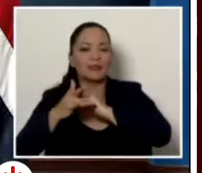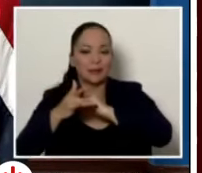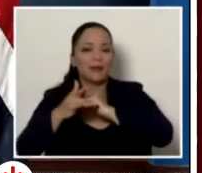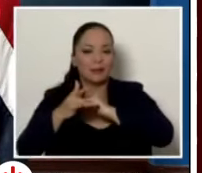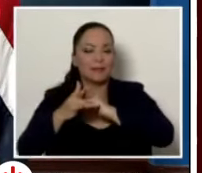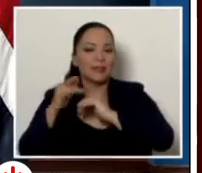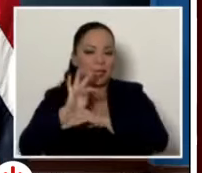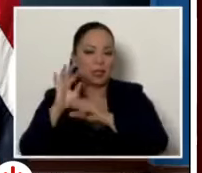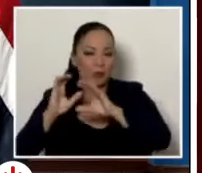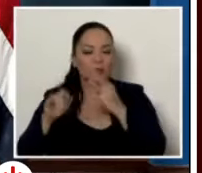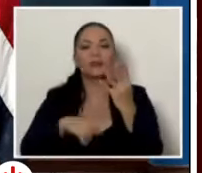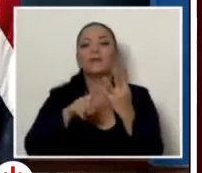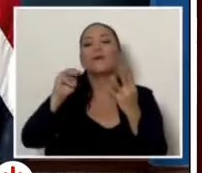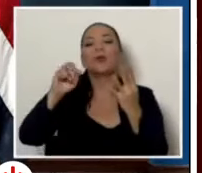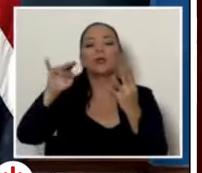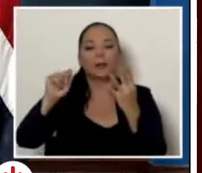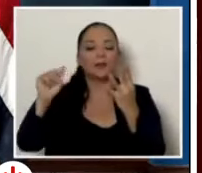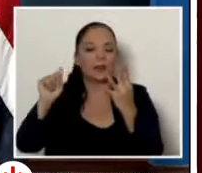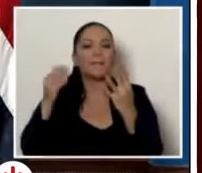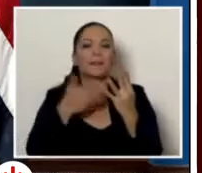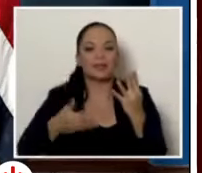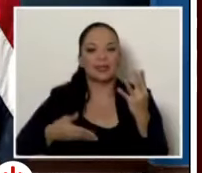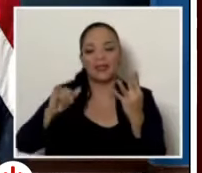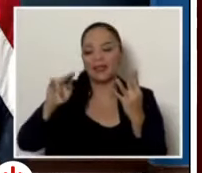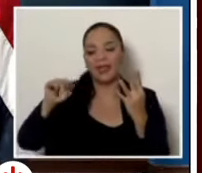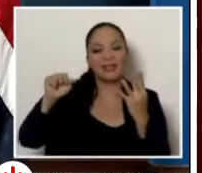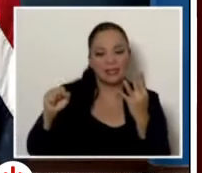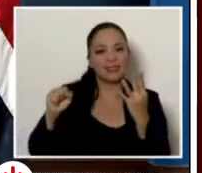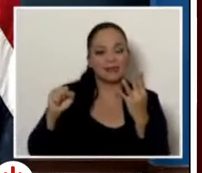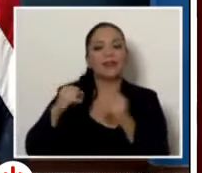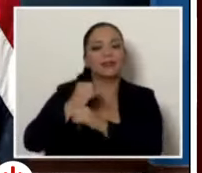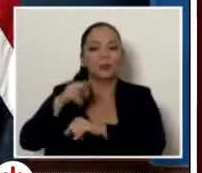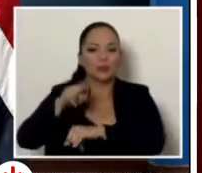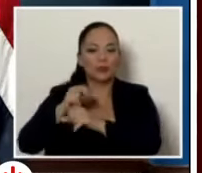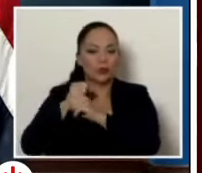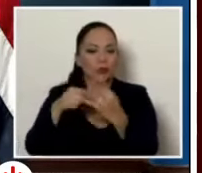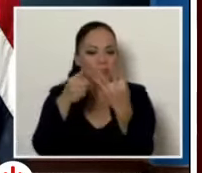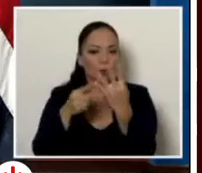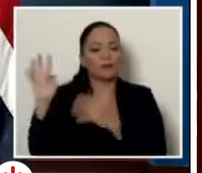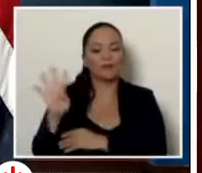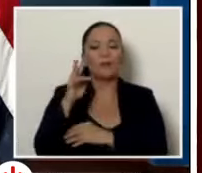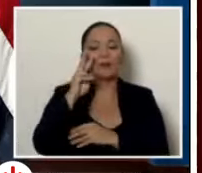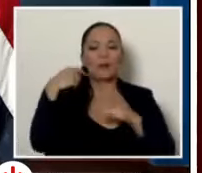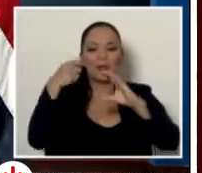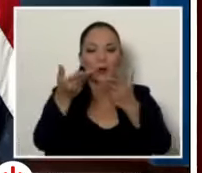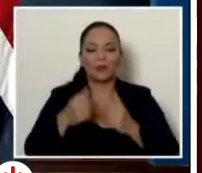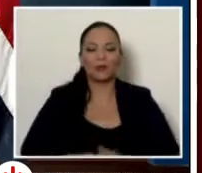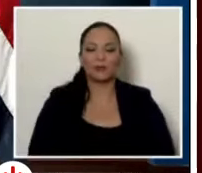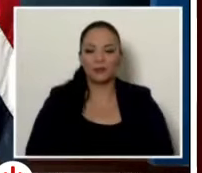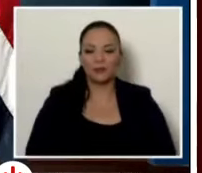Telecomunicaciones, y a la señora Mónica Araya Esquivel, presidenta ejecutiva del Instituto Nacional de Seguros. Vamos a observar el siguiente video.